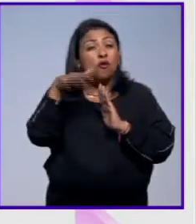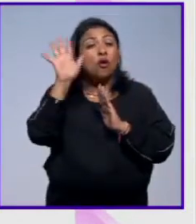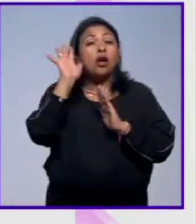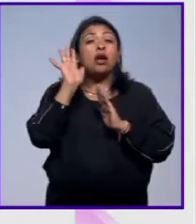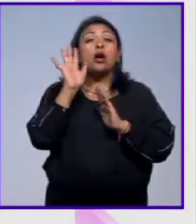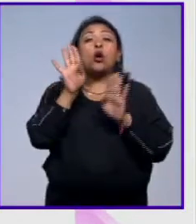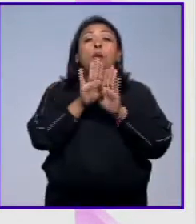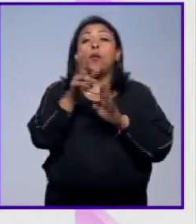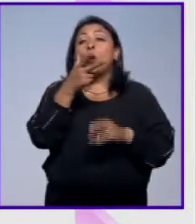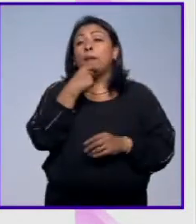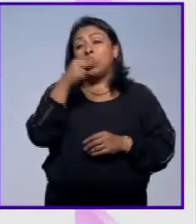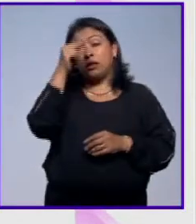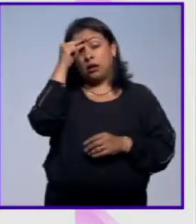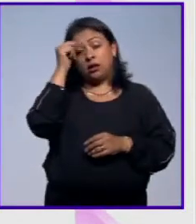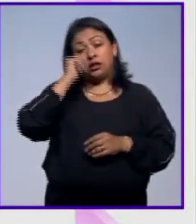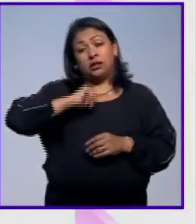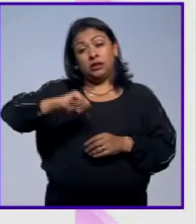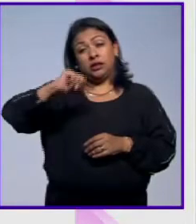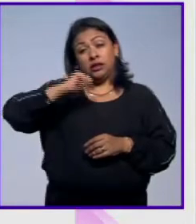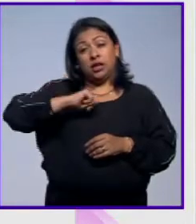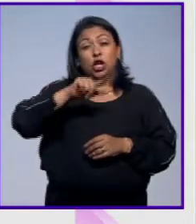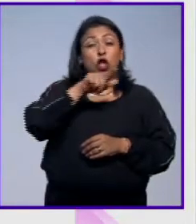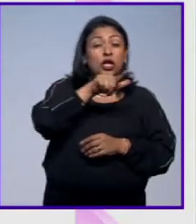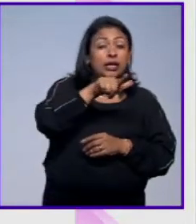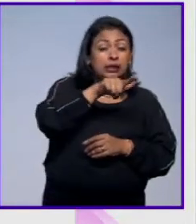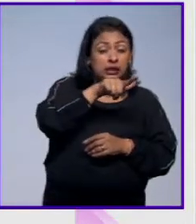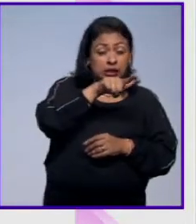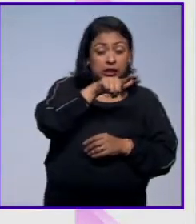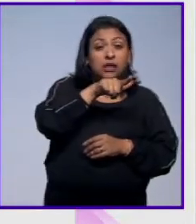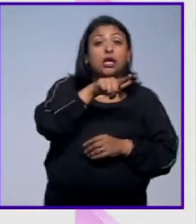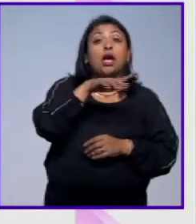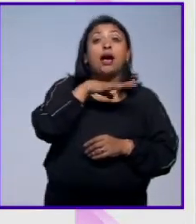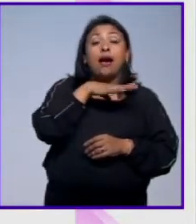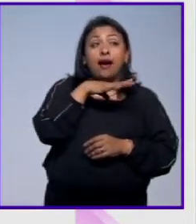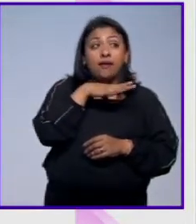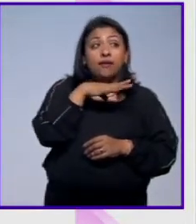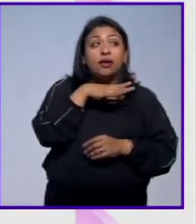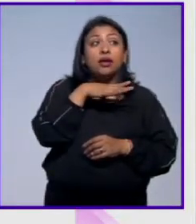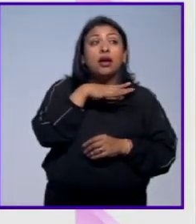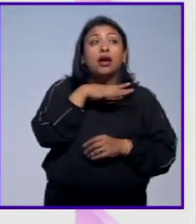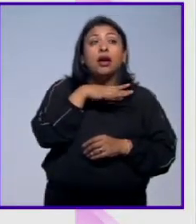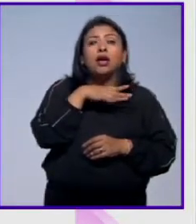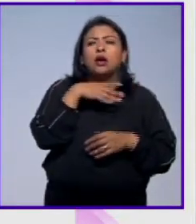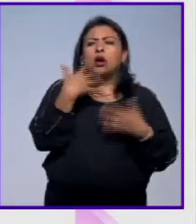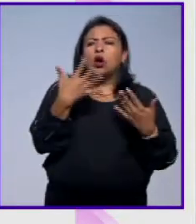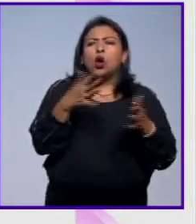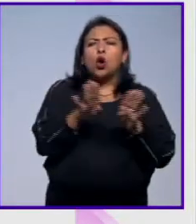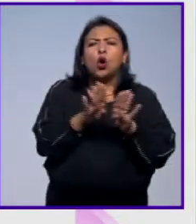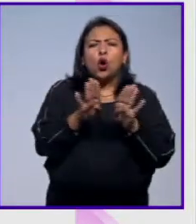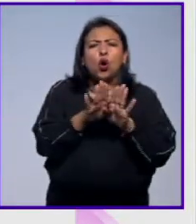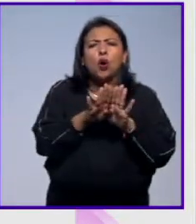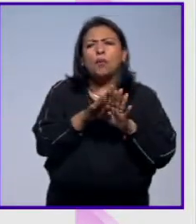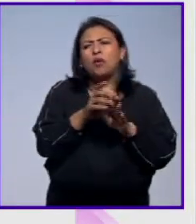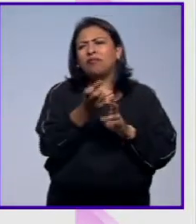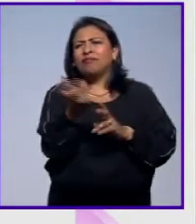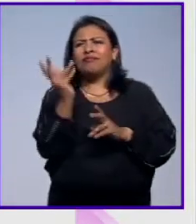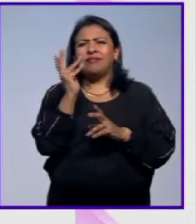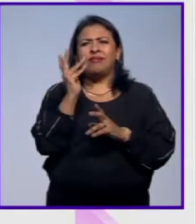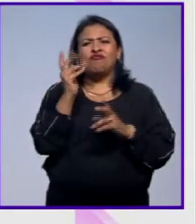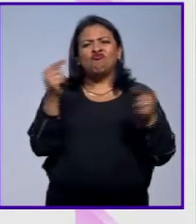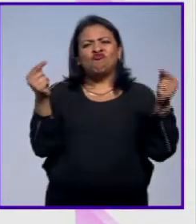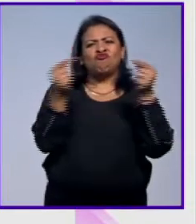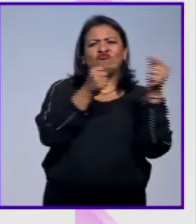menos uno de los intelectuales del siglo XVII que tenía un teta-teta un encuentro contra todos aquellos porque